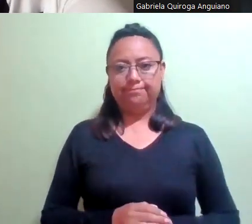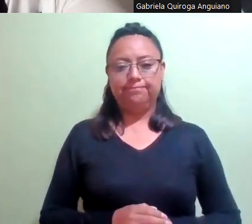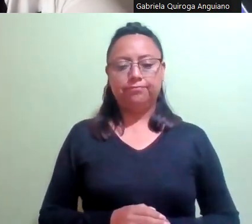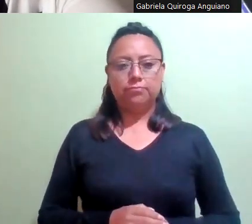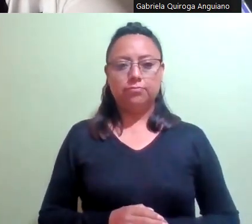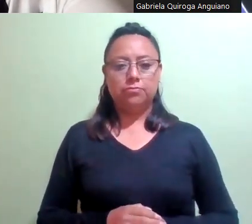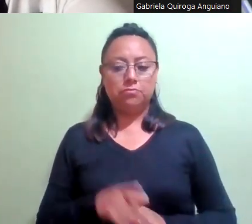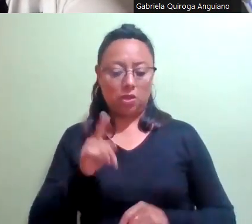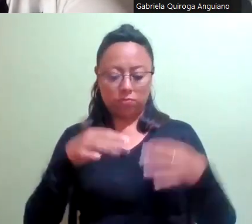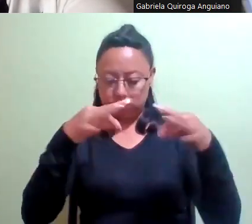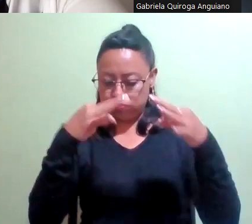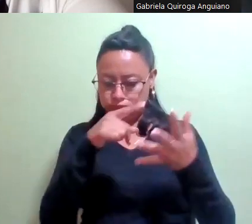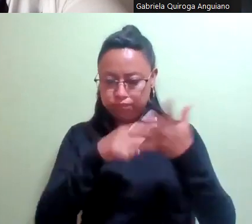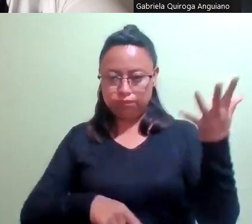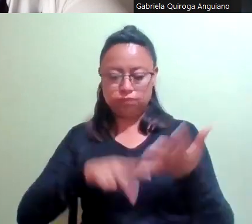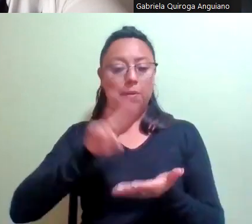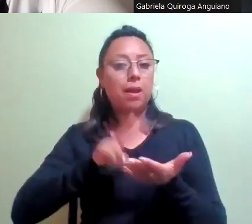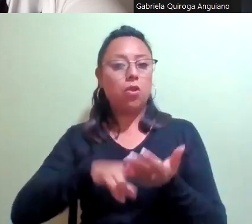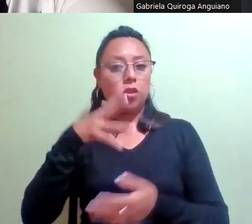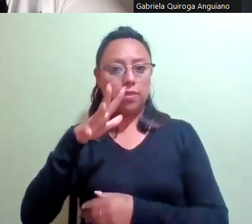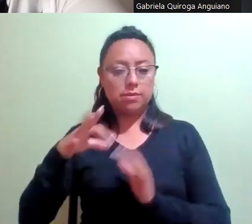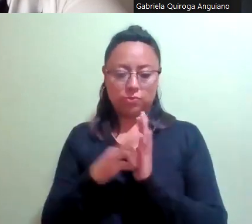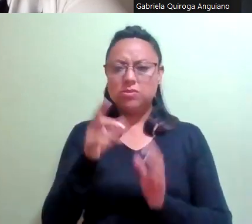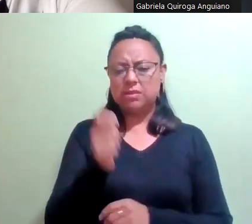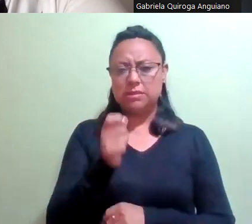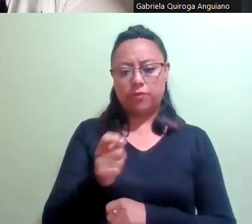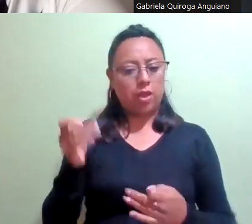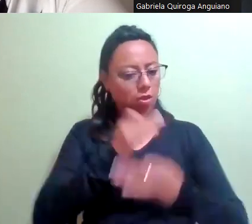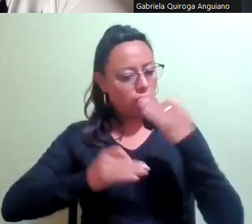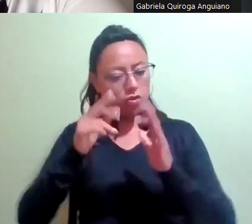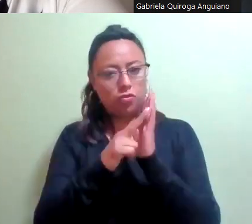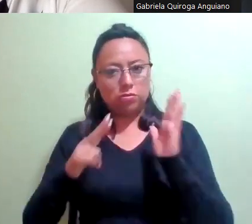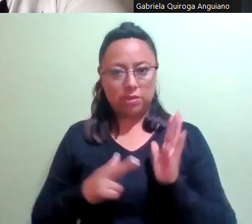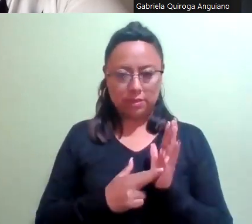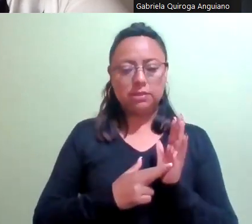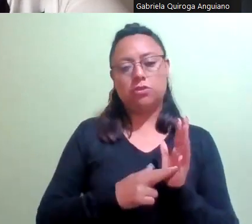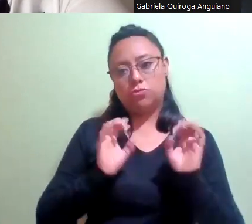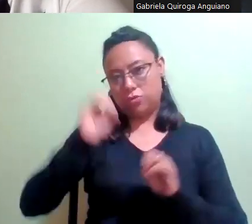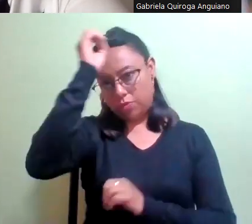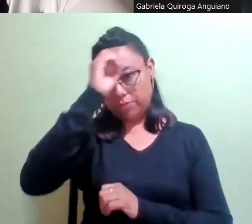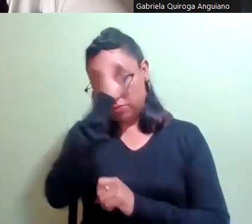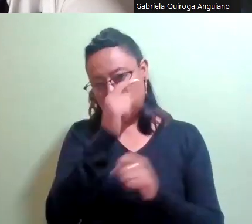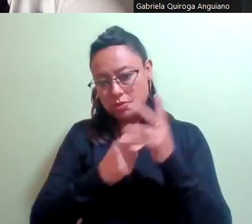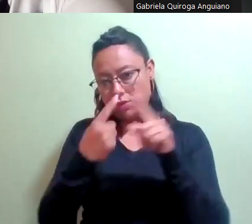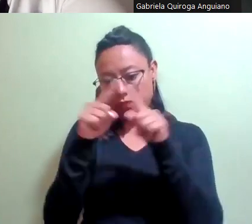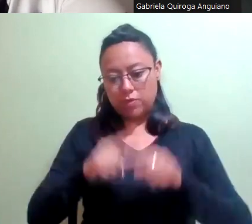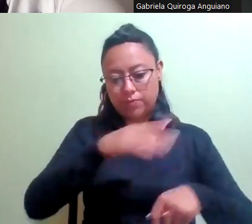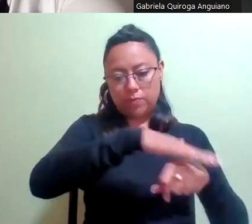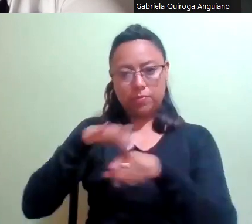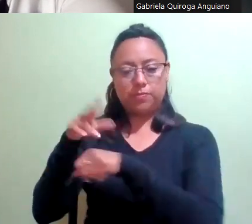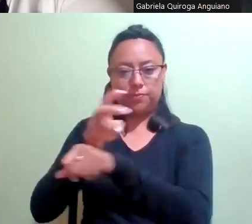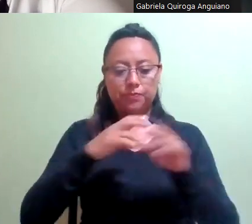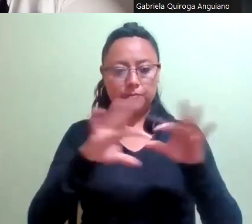Suficiencia documental con valor de diez puntos implica haber cubierto todos los requisitos documentales establecidos por la convocatoria.